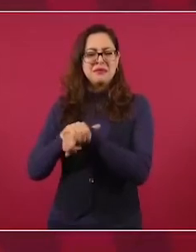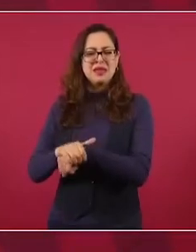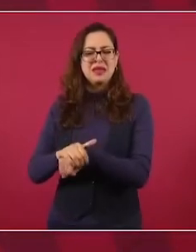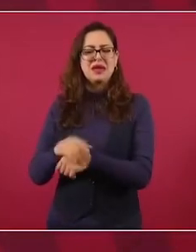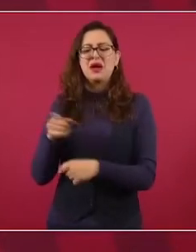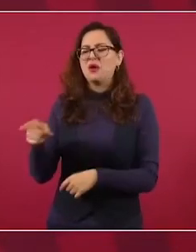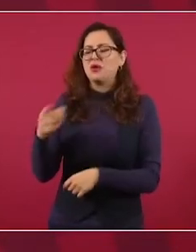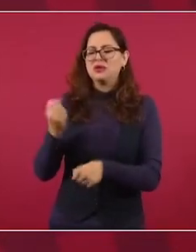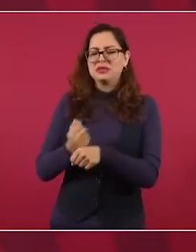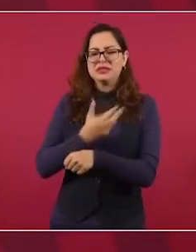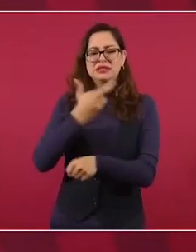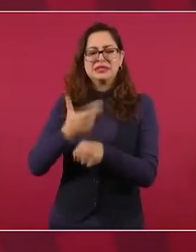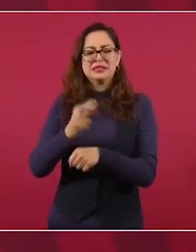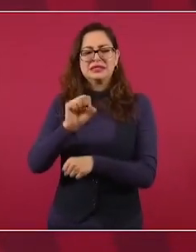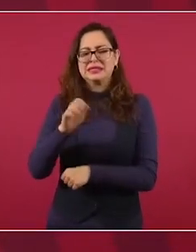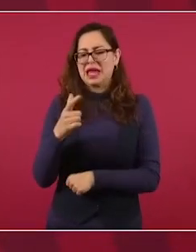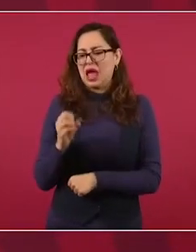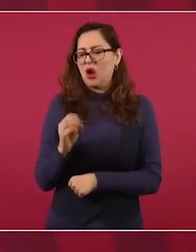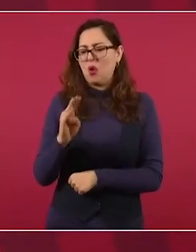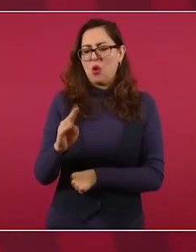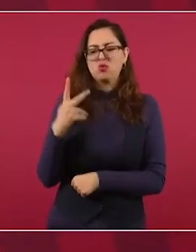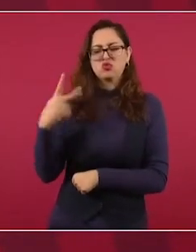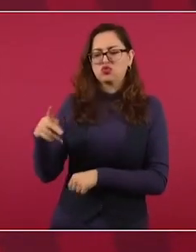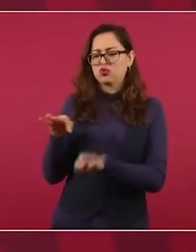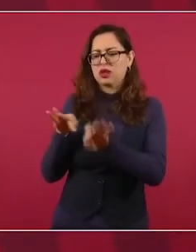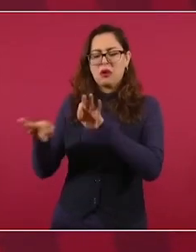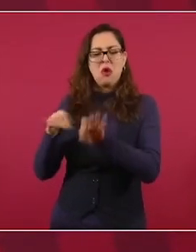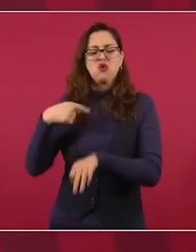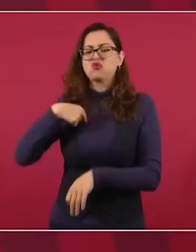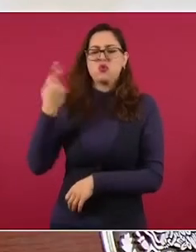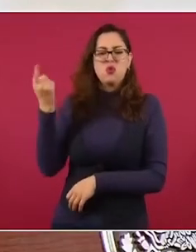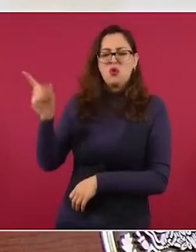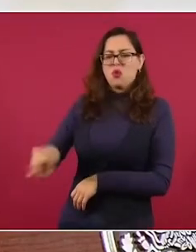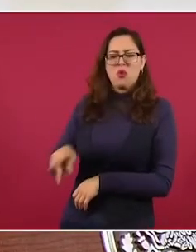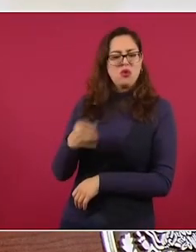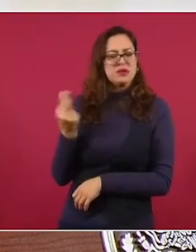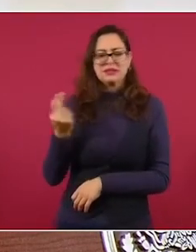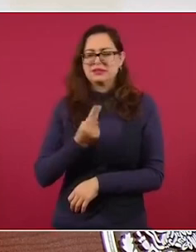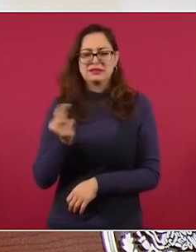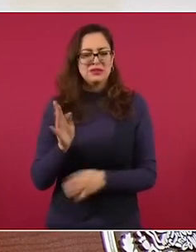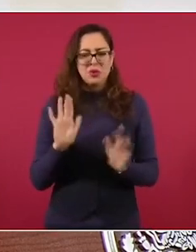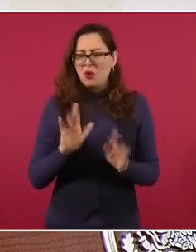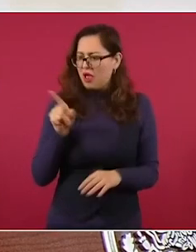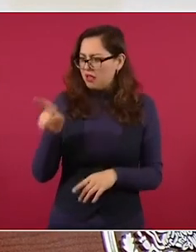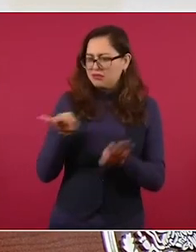Gobernación y él sabe hacer su trabajo y lo hace muy bien.